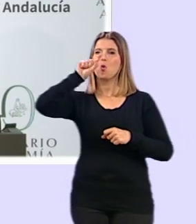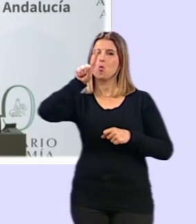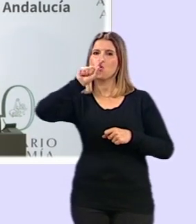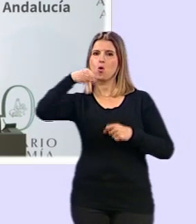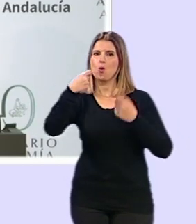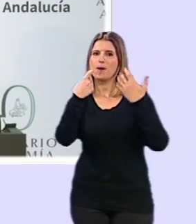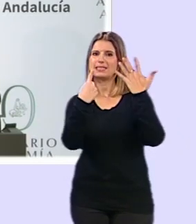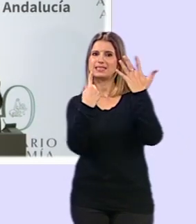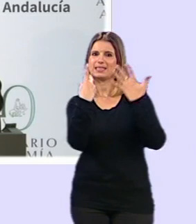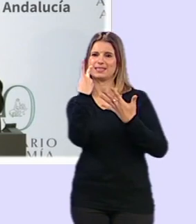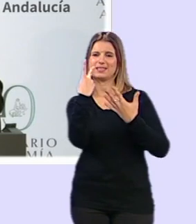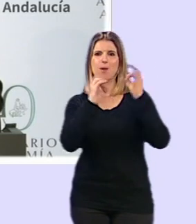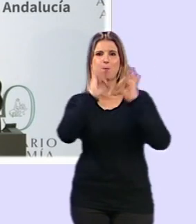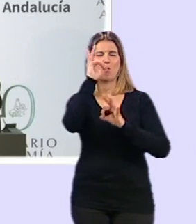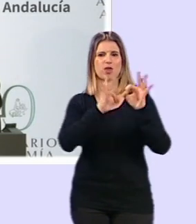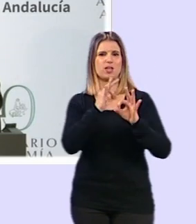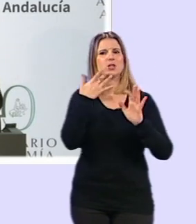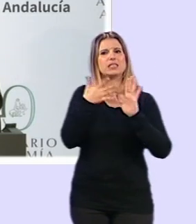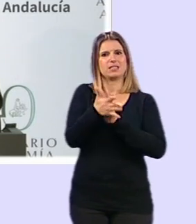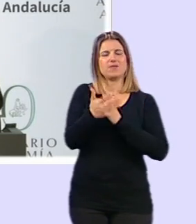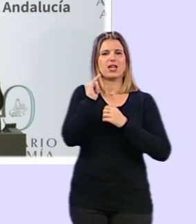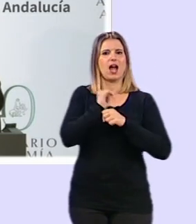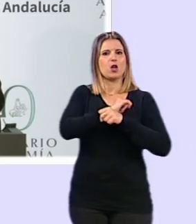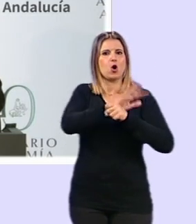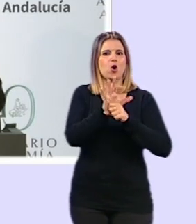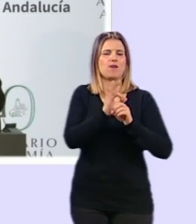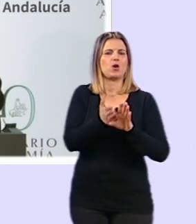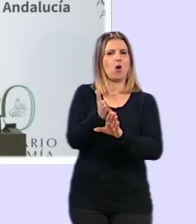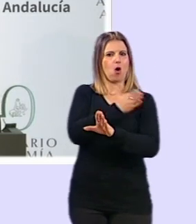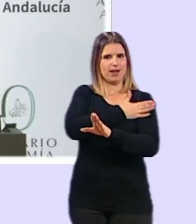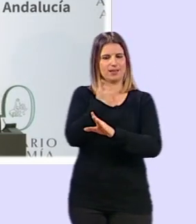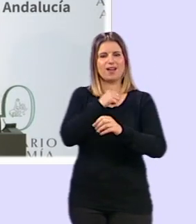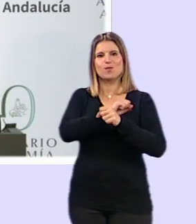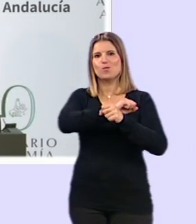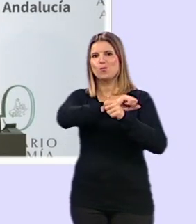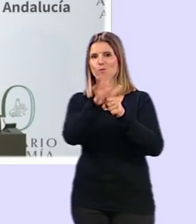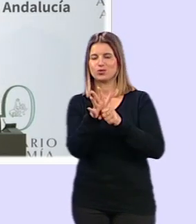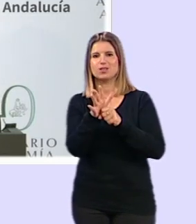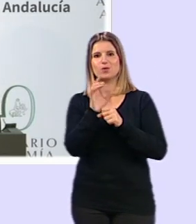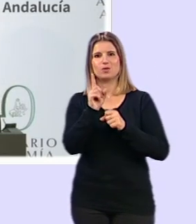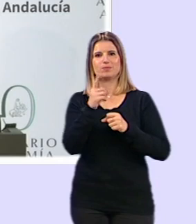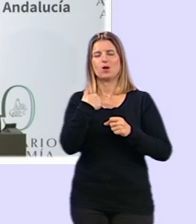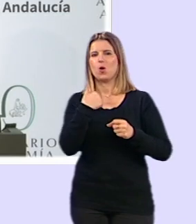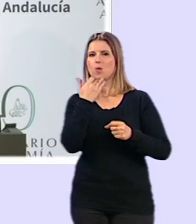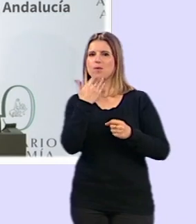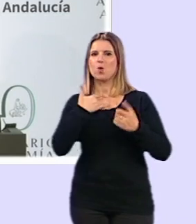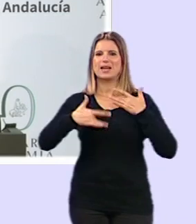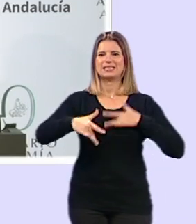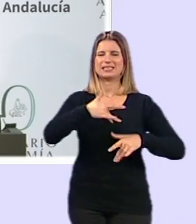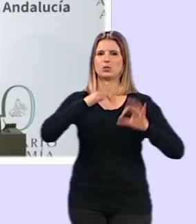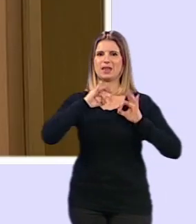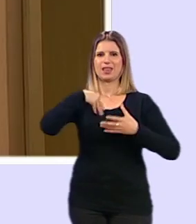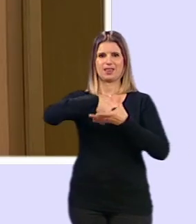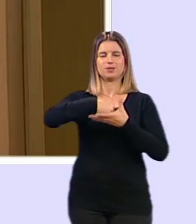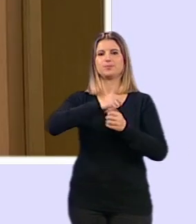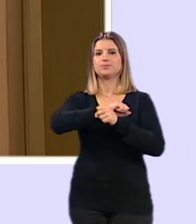anticuerpos positivos ha pasado o tiene estigmas del coronavirus.